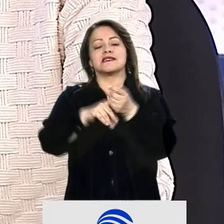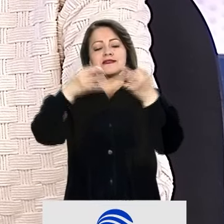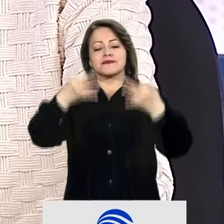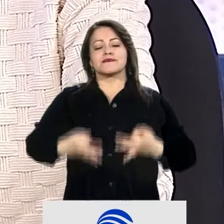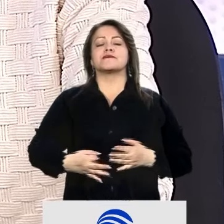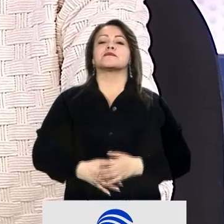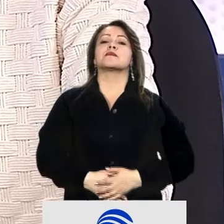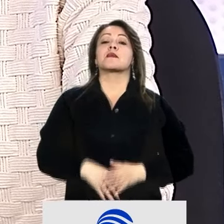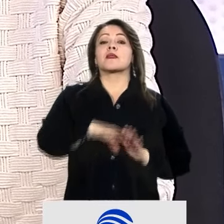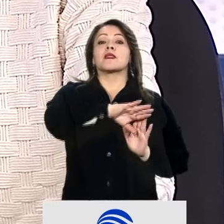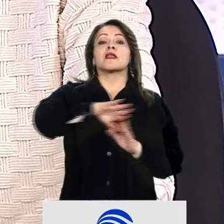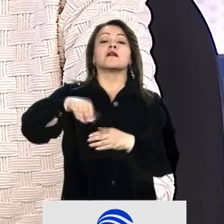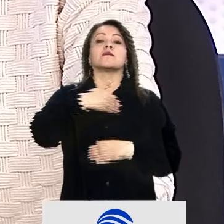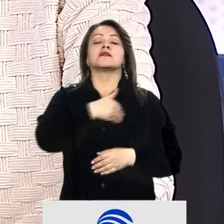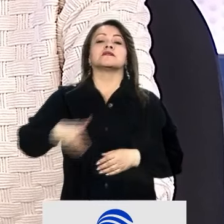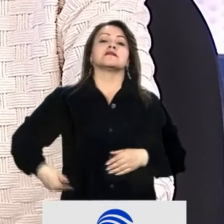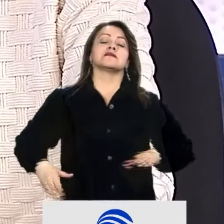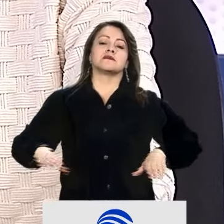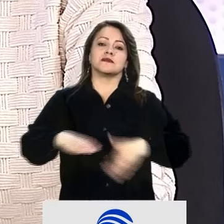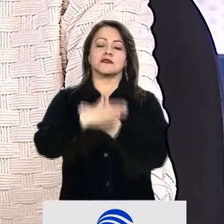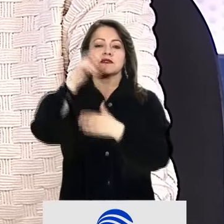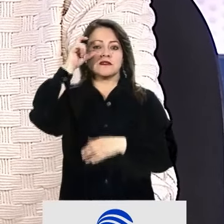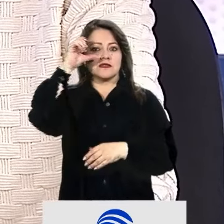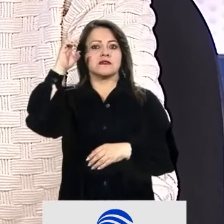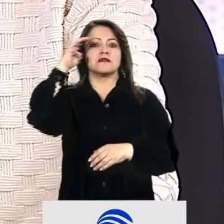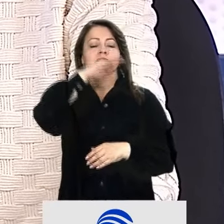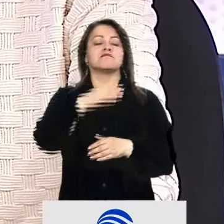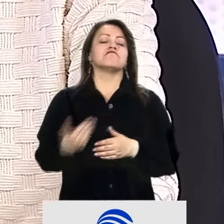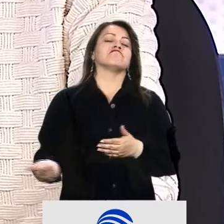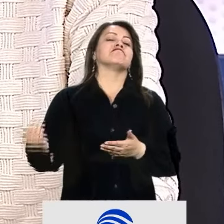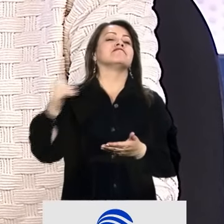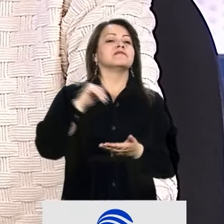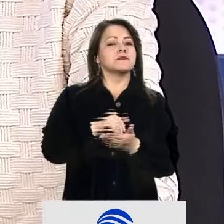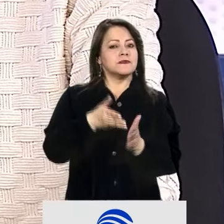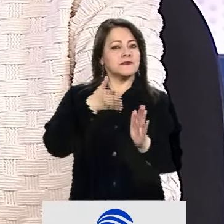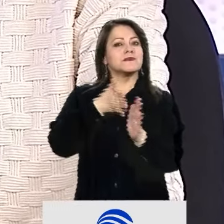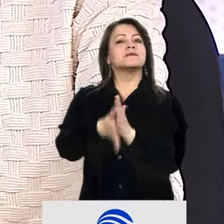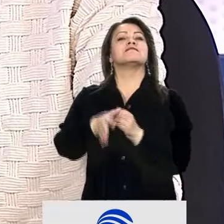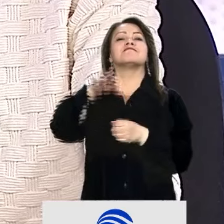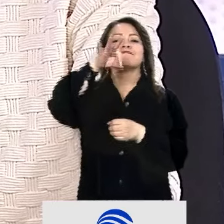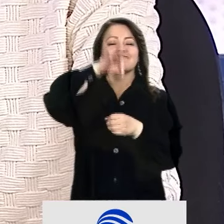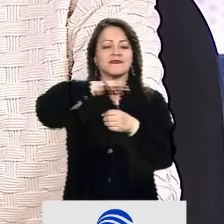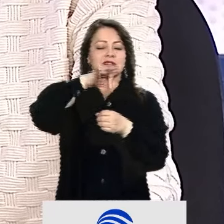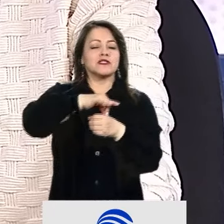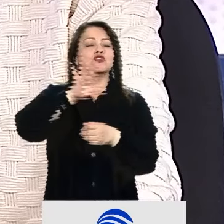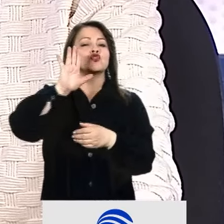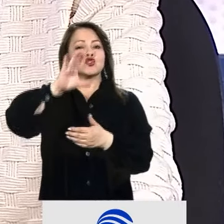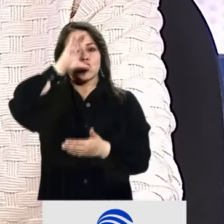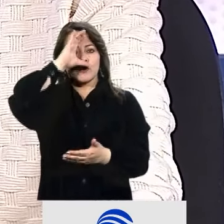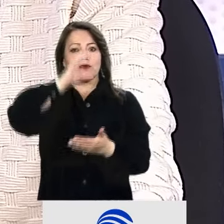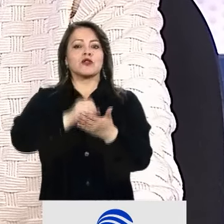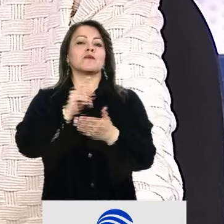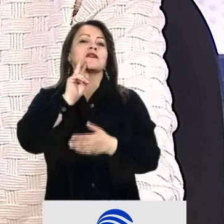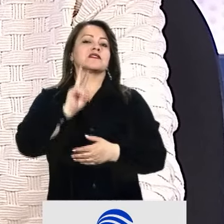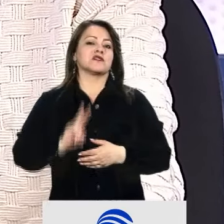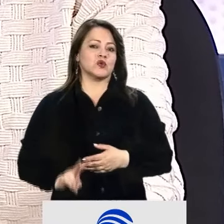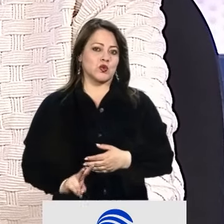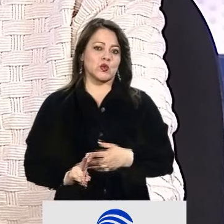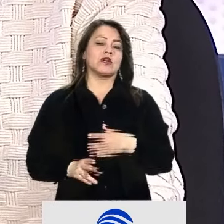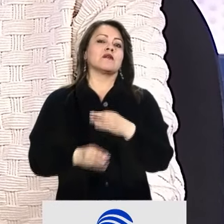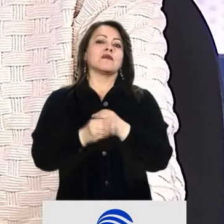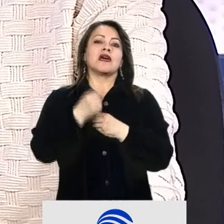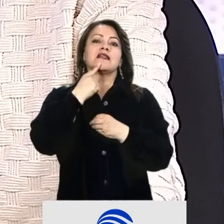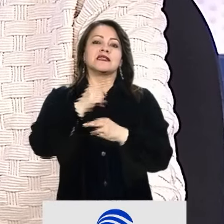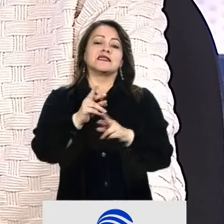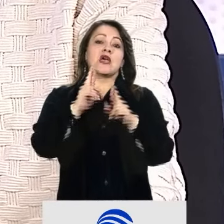El presidente de la república, Gustavo Petro, nuevamente se refirió a las elecciones presidenciales en Venezuela e hizo una invitación a un